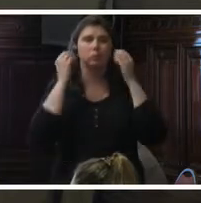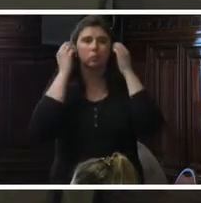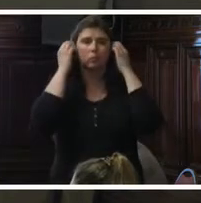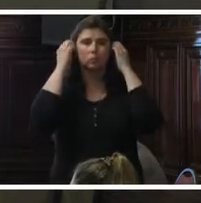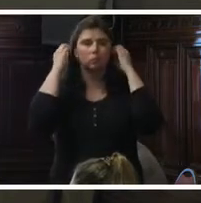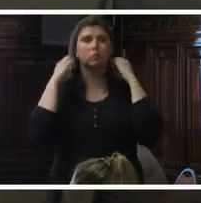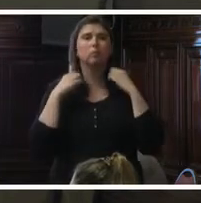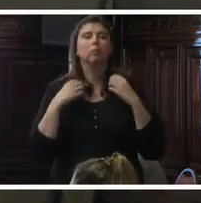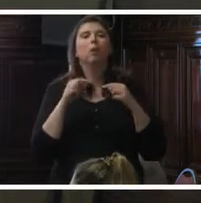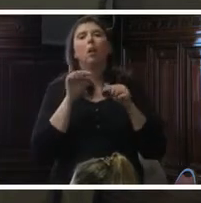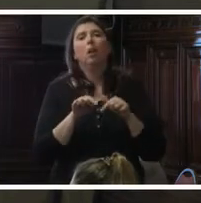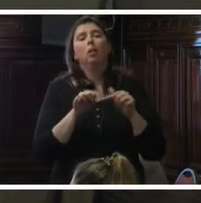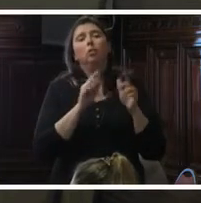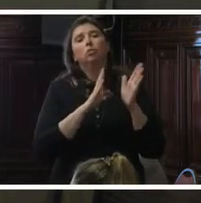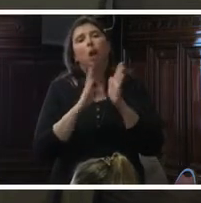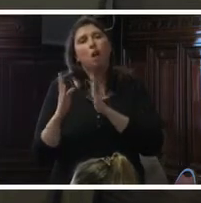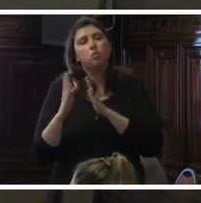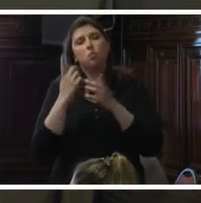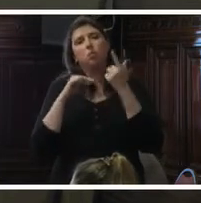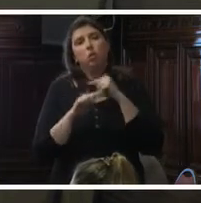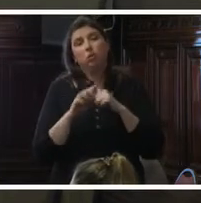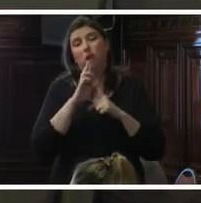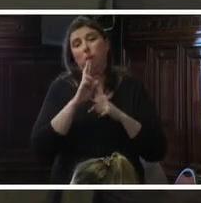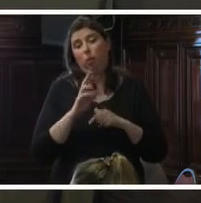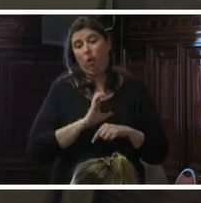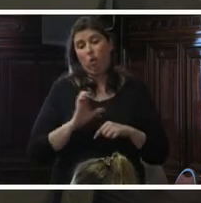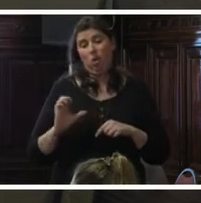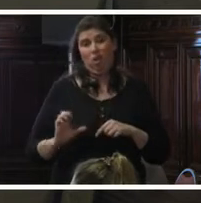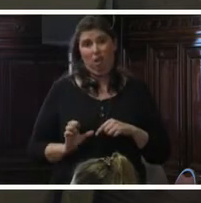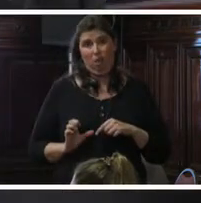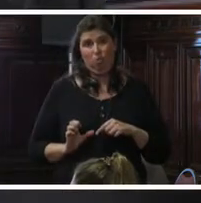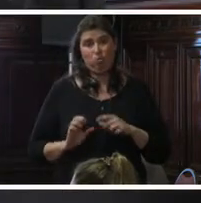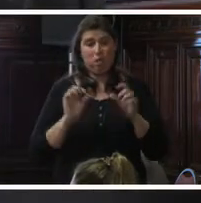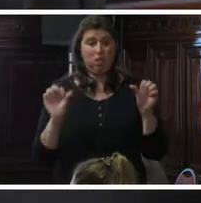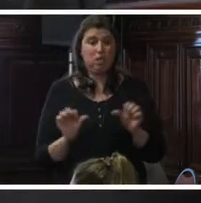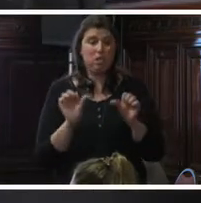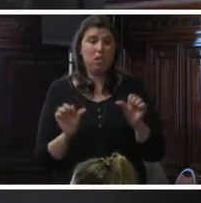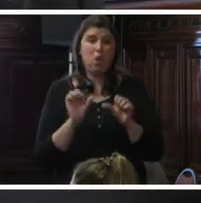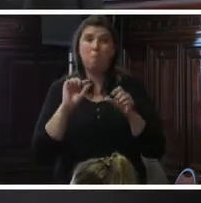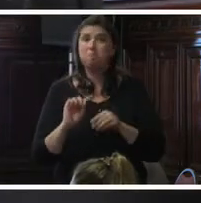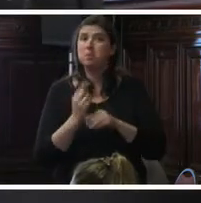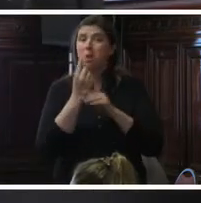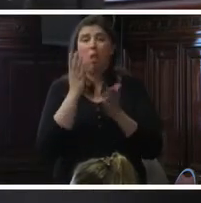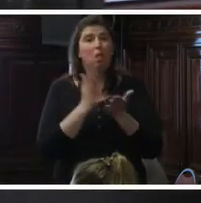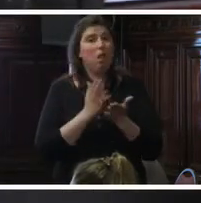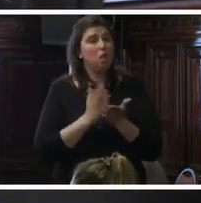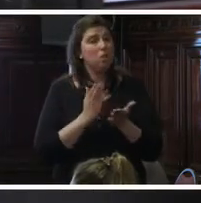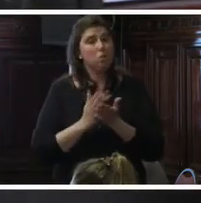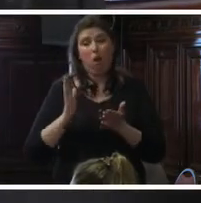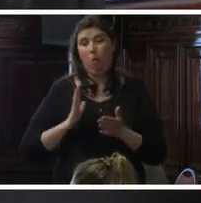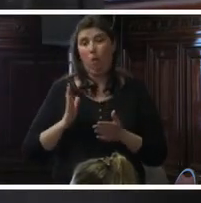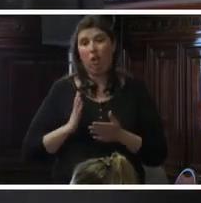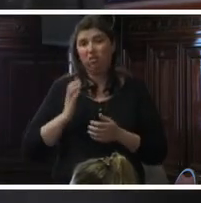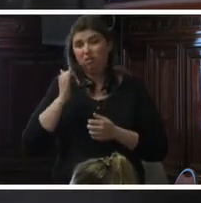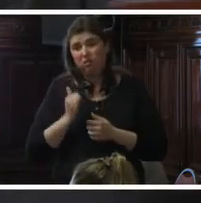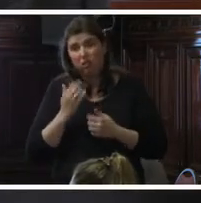Estos casos evidencian puntos en común en la respuesta de los estados. Existieron problemas, primero, en las limitaciones del derecho a las mujeres a elegir si decidían